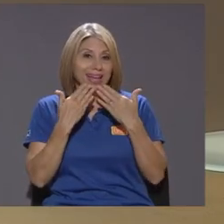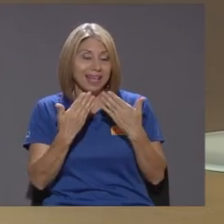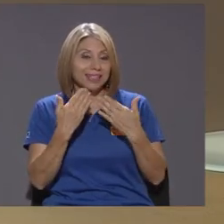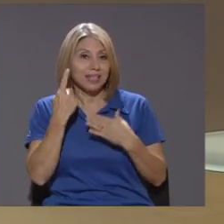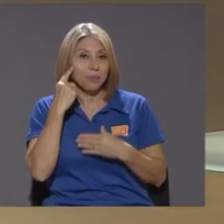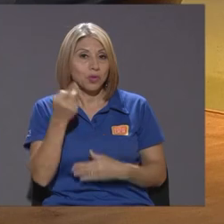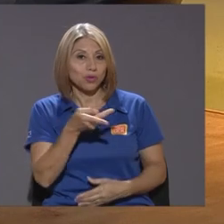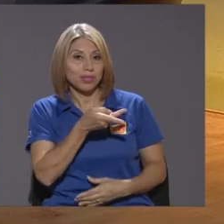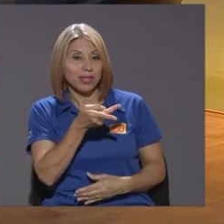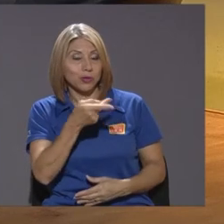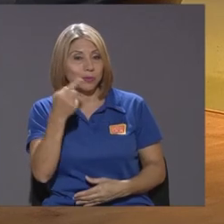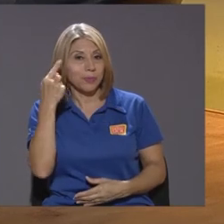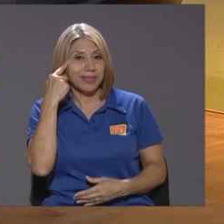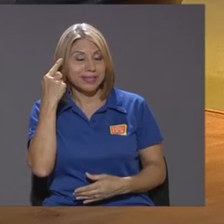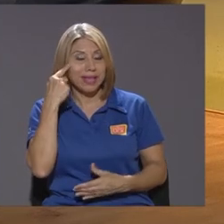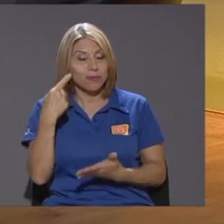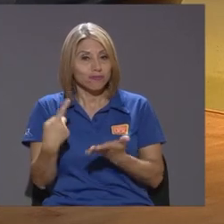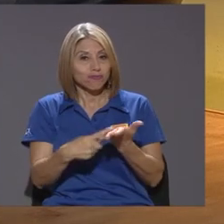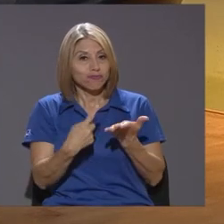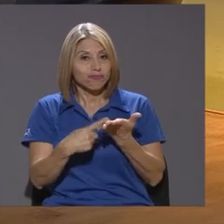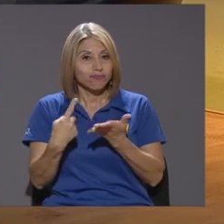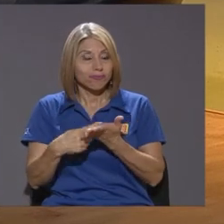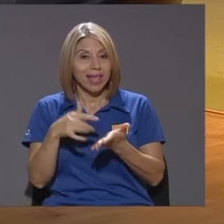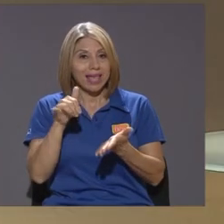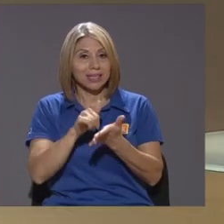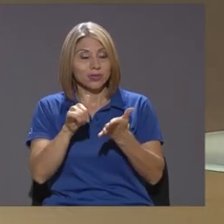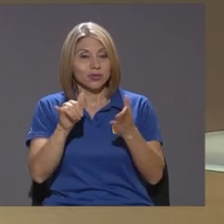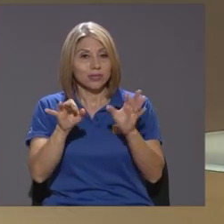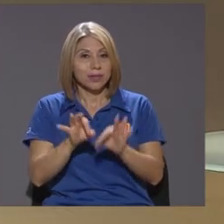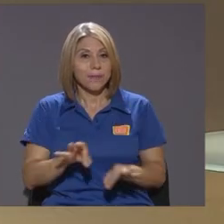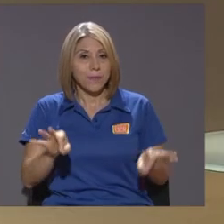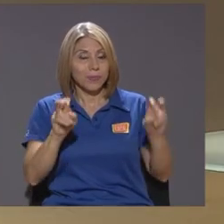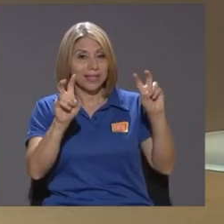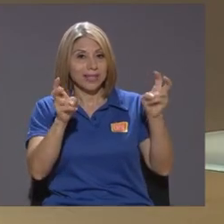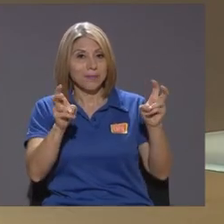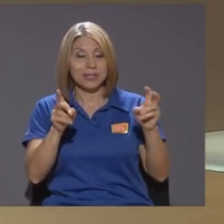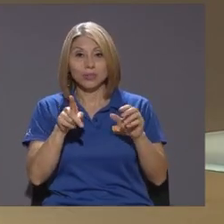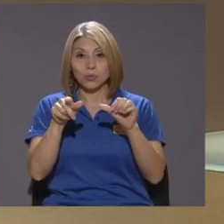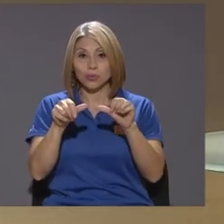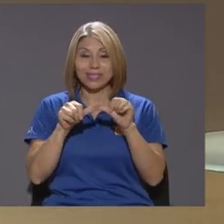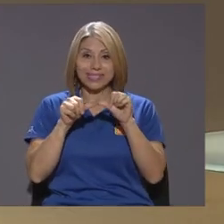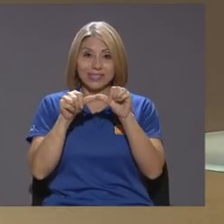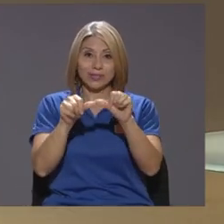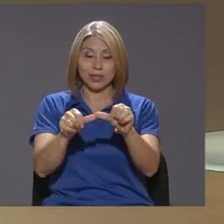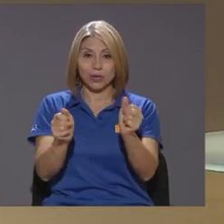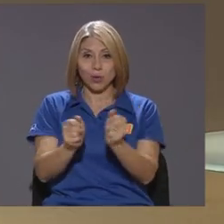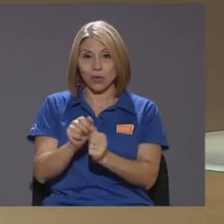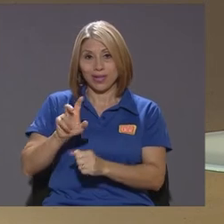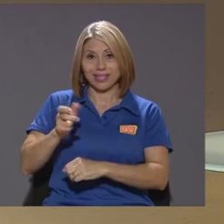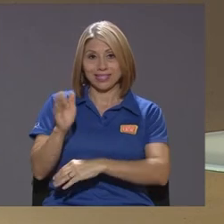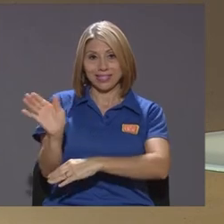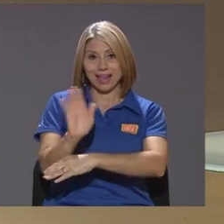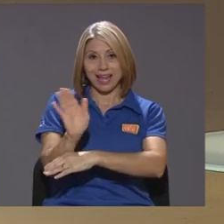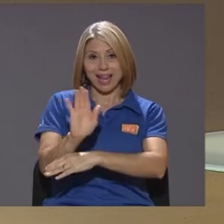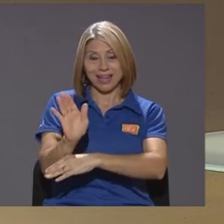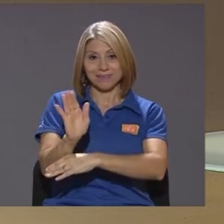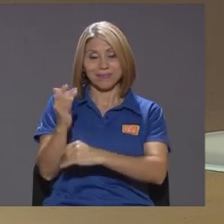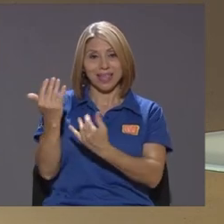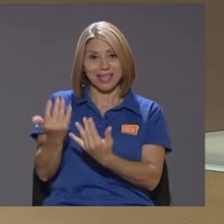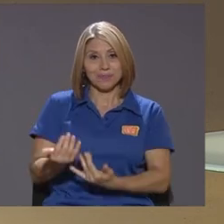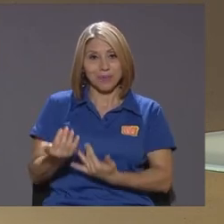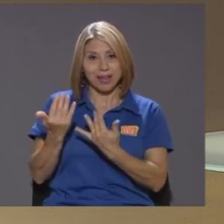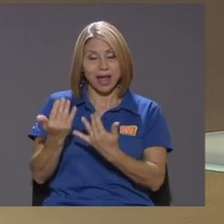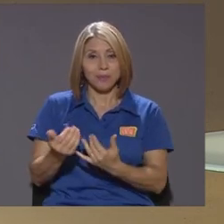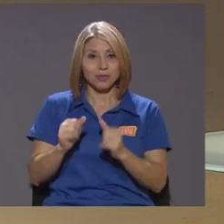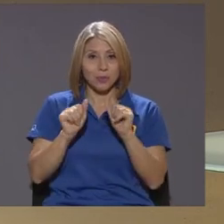ustedes dos sobre estos temas tan importantes y quédense en este canal que esperamos que